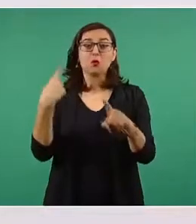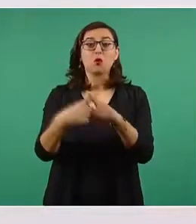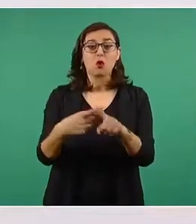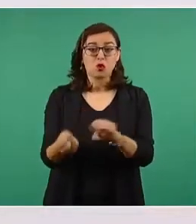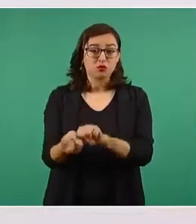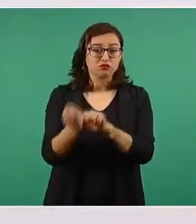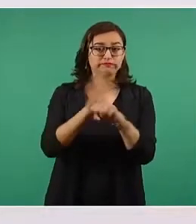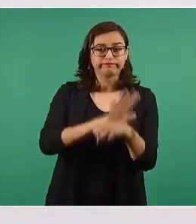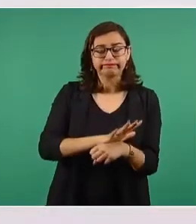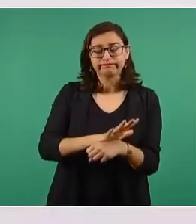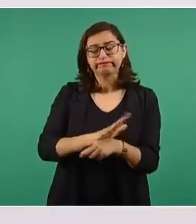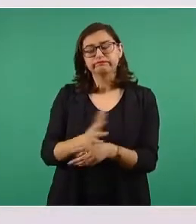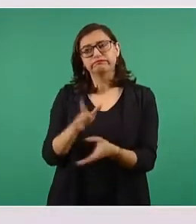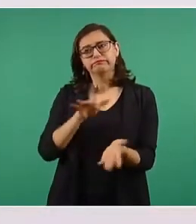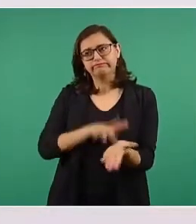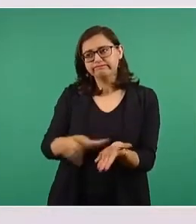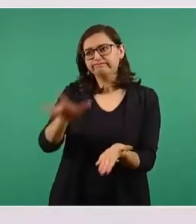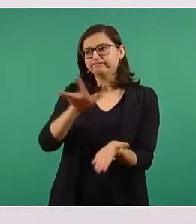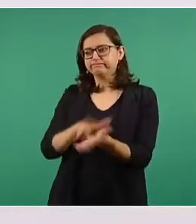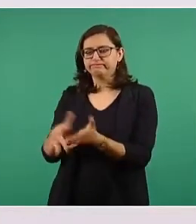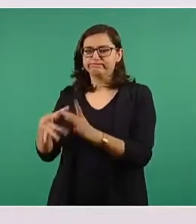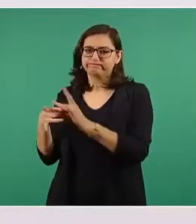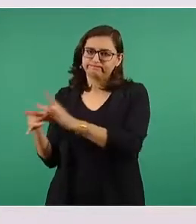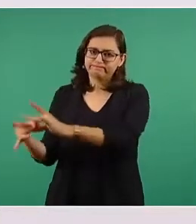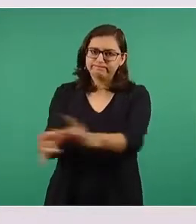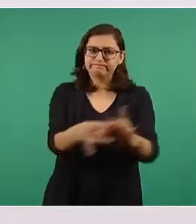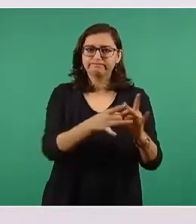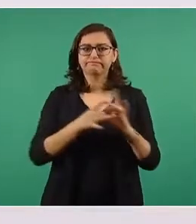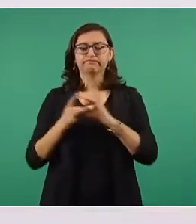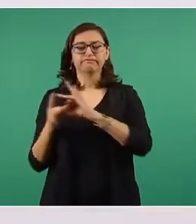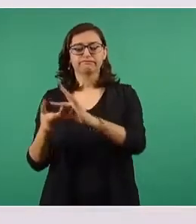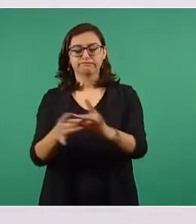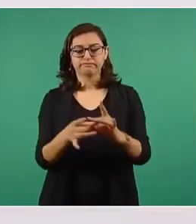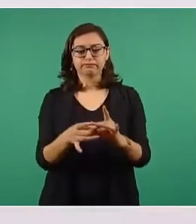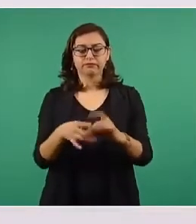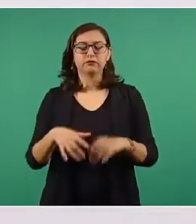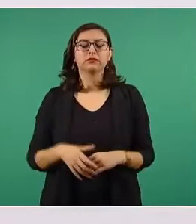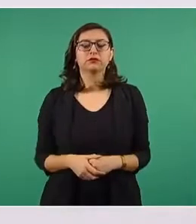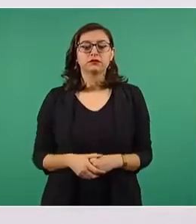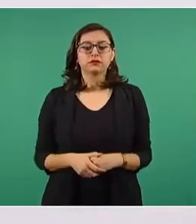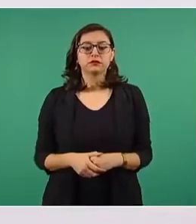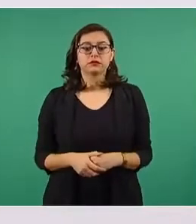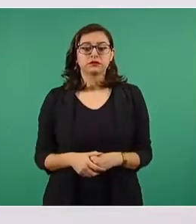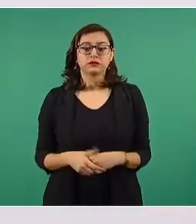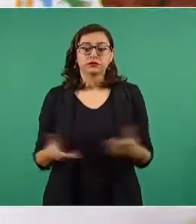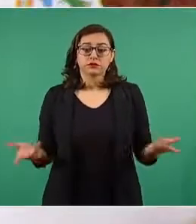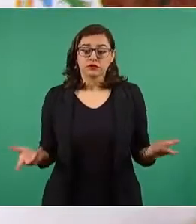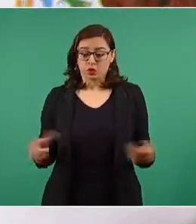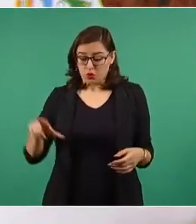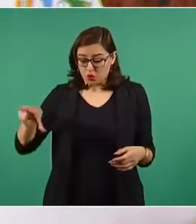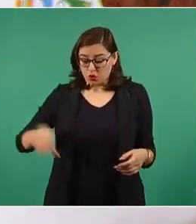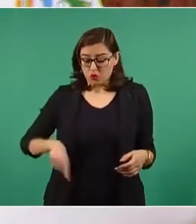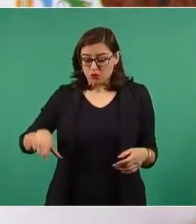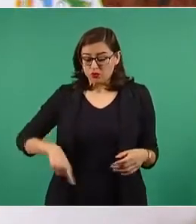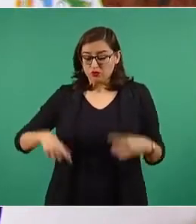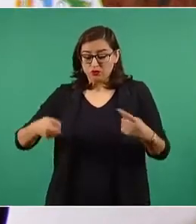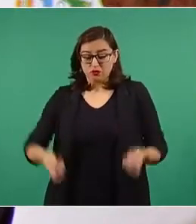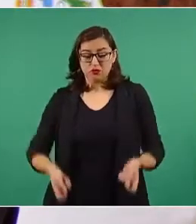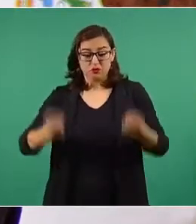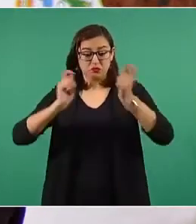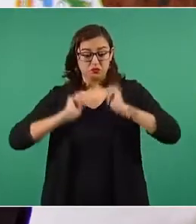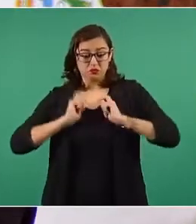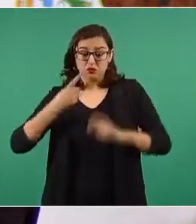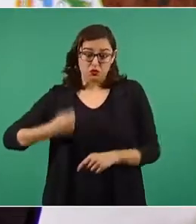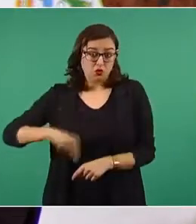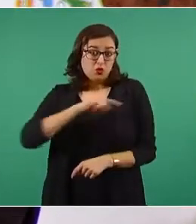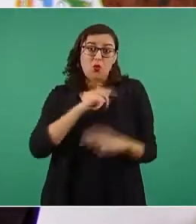En cuanto a nuestra actuación, hemos hecho todo lo que humanamente es